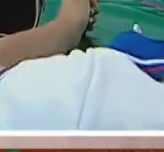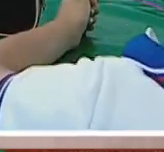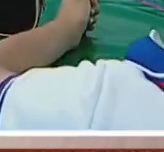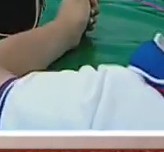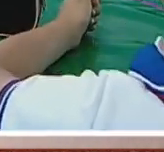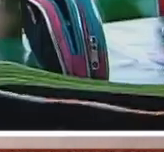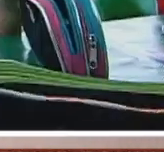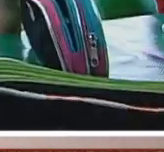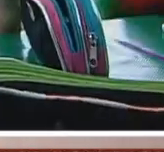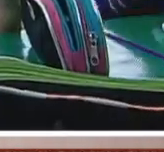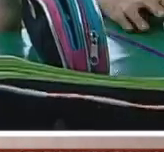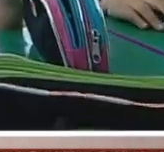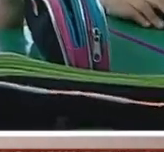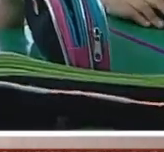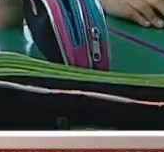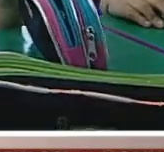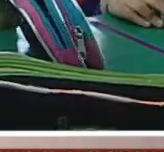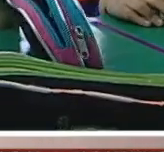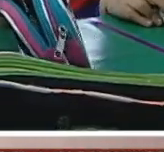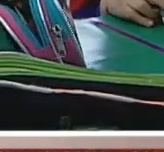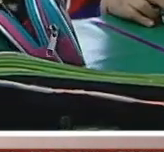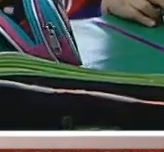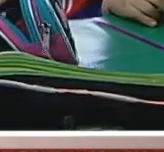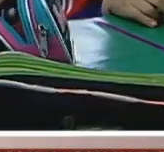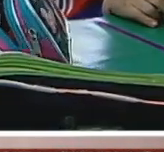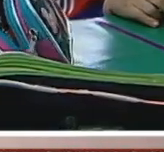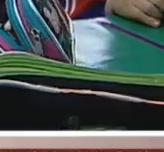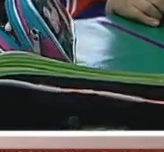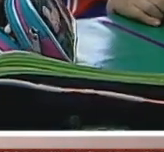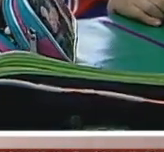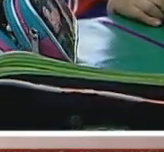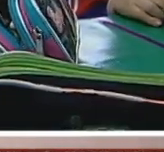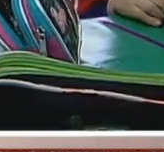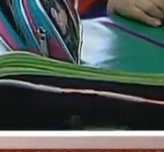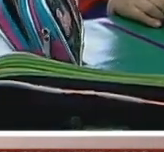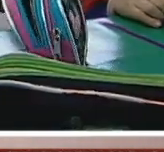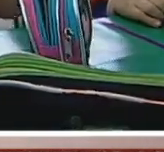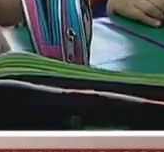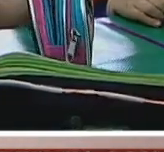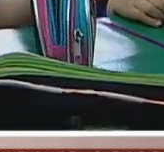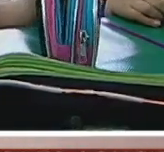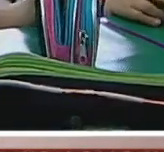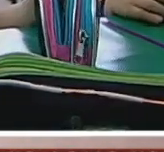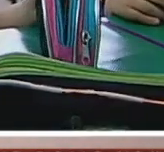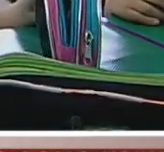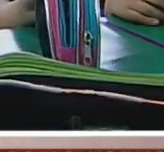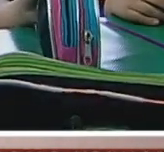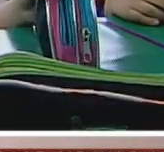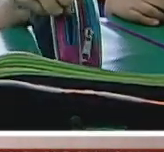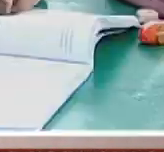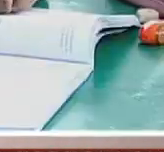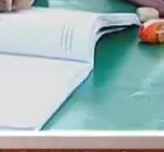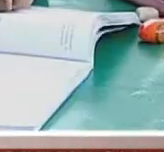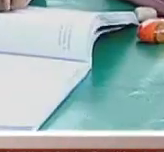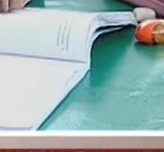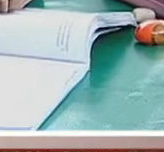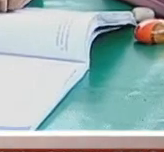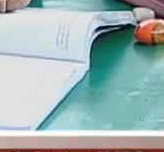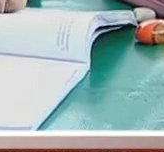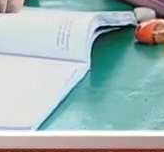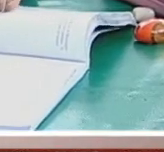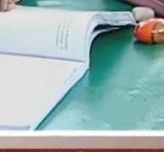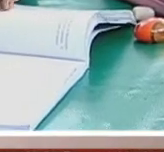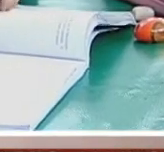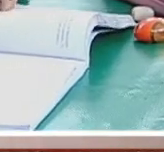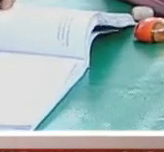unidades móviles y helicópteros, así es que anticipen su salida para evitar tránsito, también para evitar inconvenientes como multas, que, bueno, pues